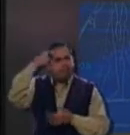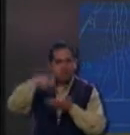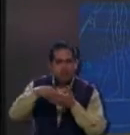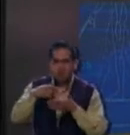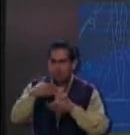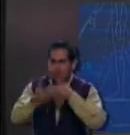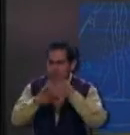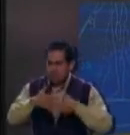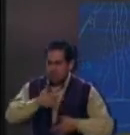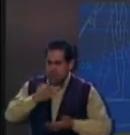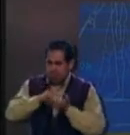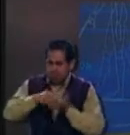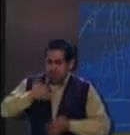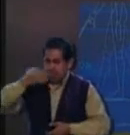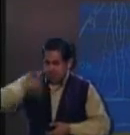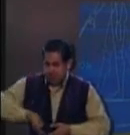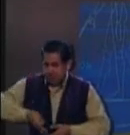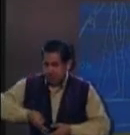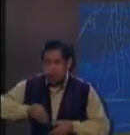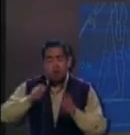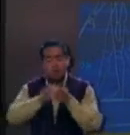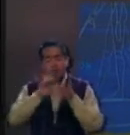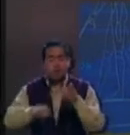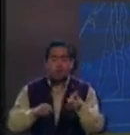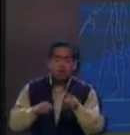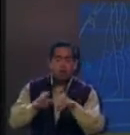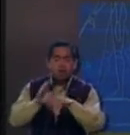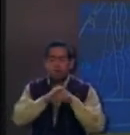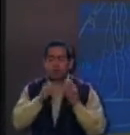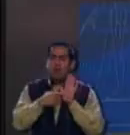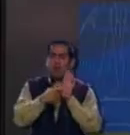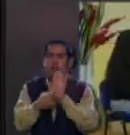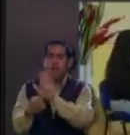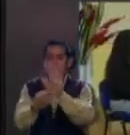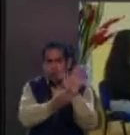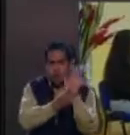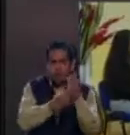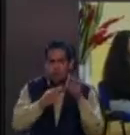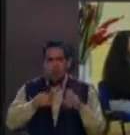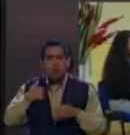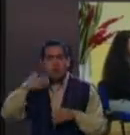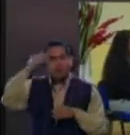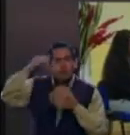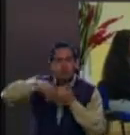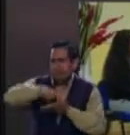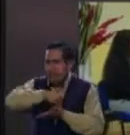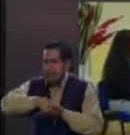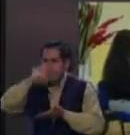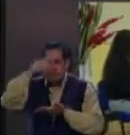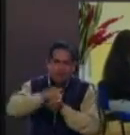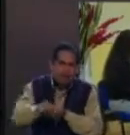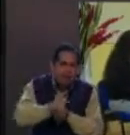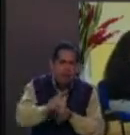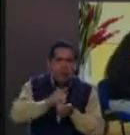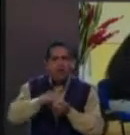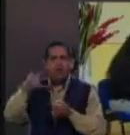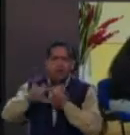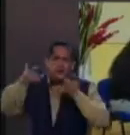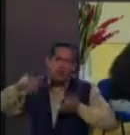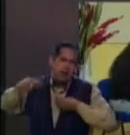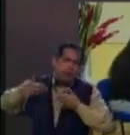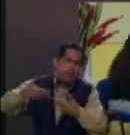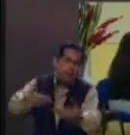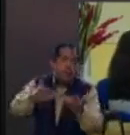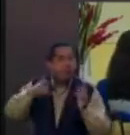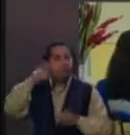uno ya se acepta, uno no tiene por qué decir, ¿saben qué? Yo tengo la carta de presentación, se lavar, planchar y todas las cuestiones sociales